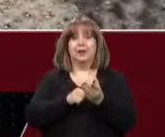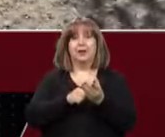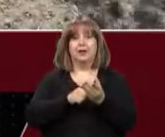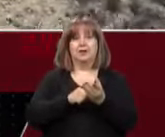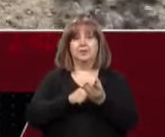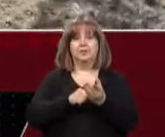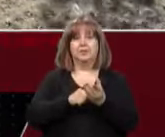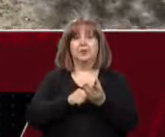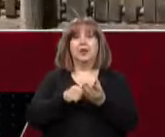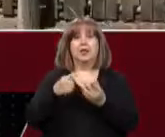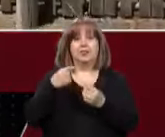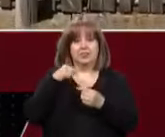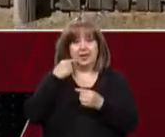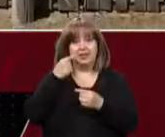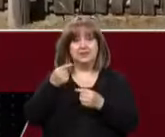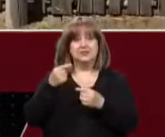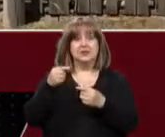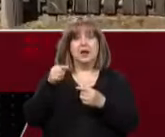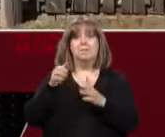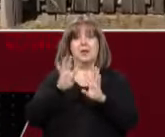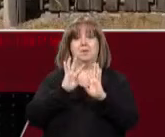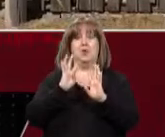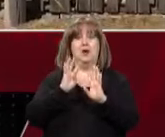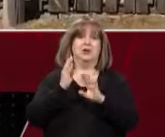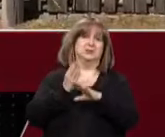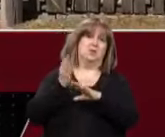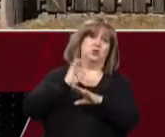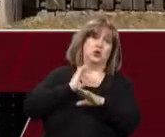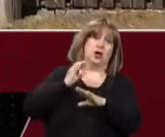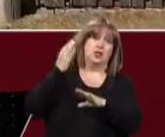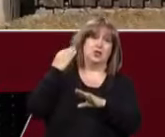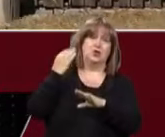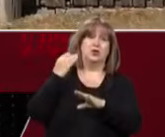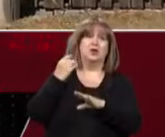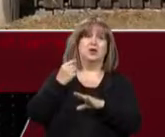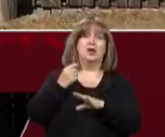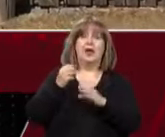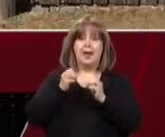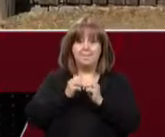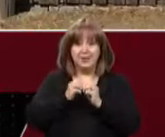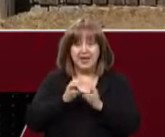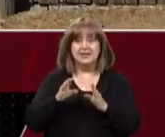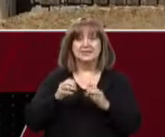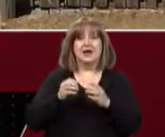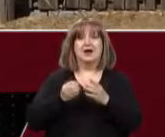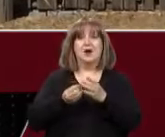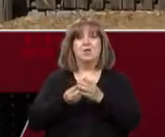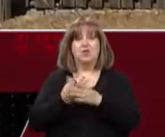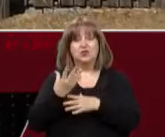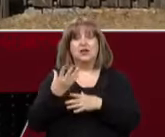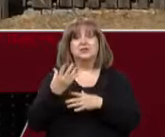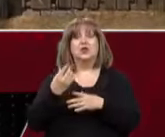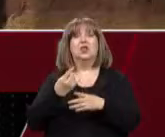Particularmente el Parlamento que recién vos mencionabas, que es el que da origen a la fundación de San